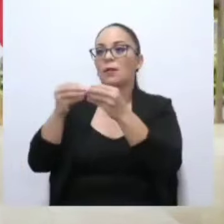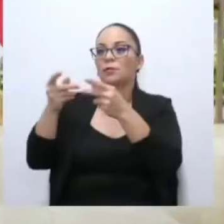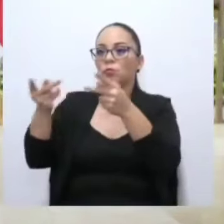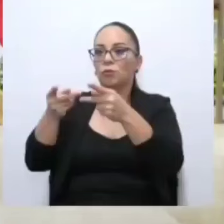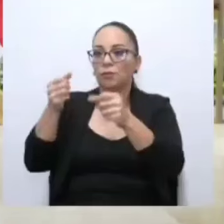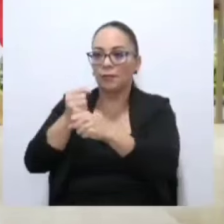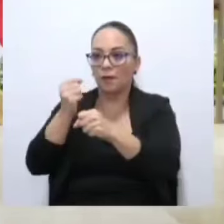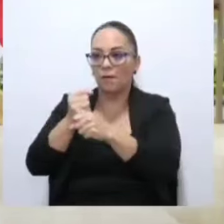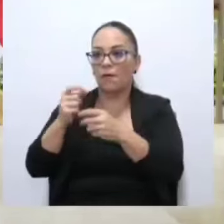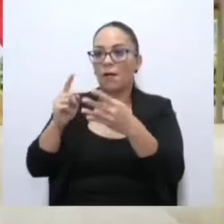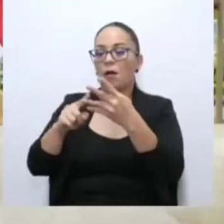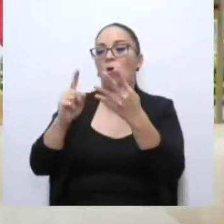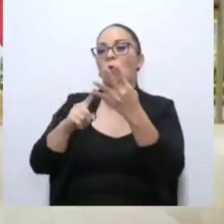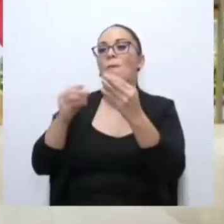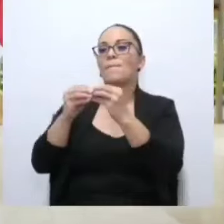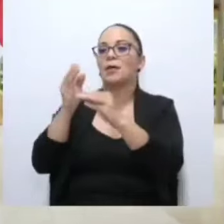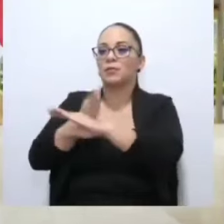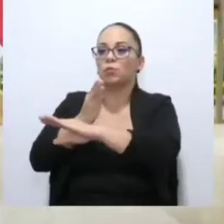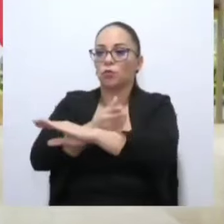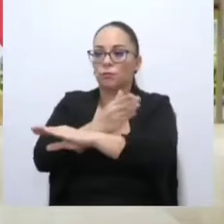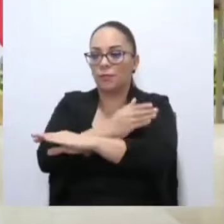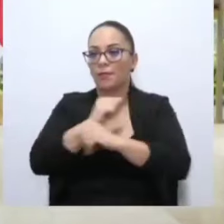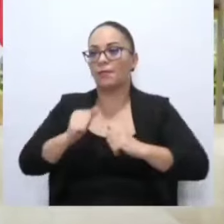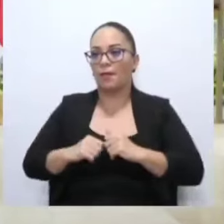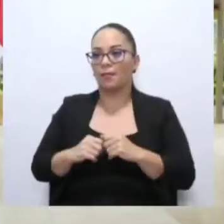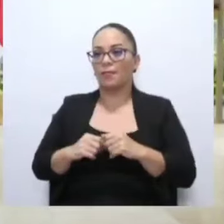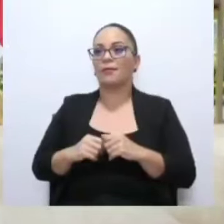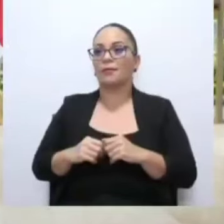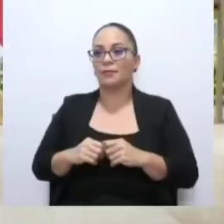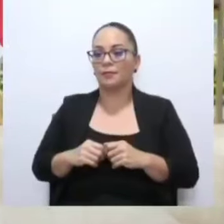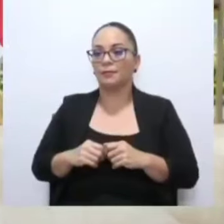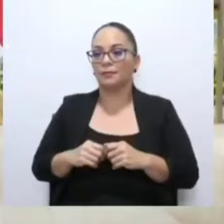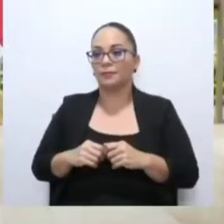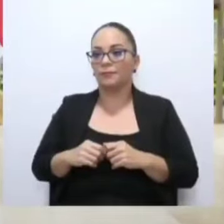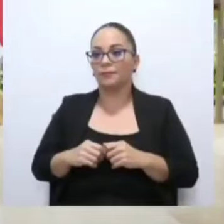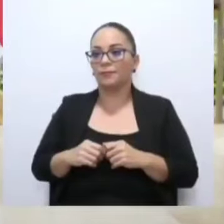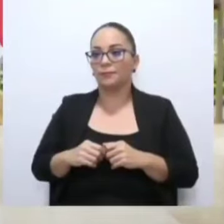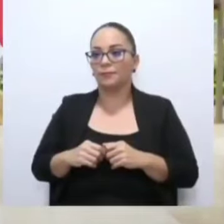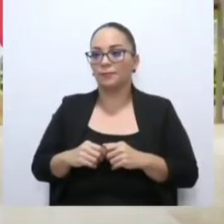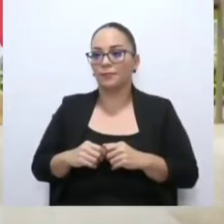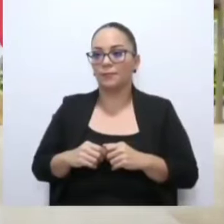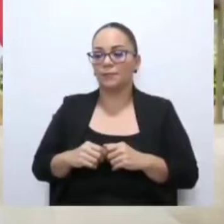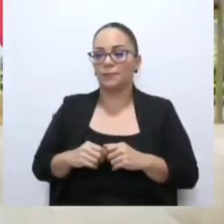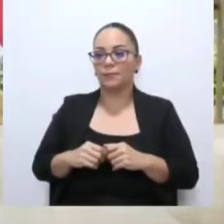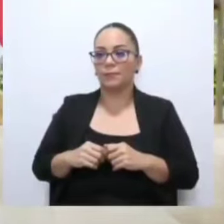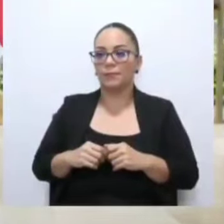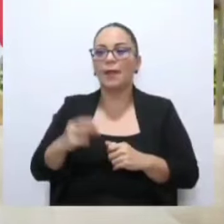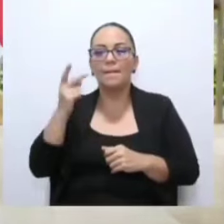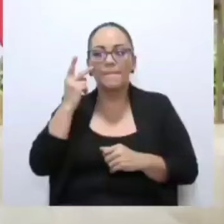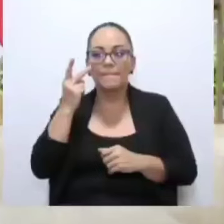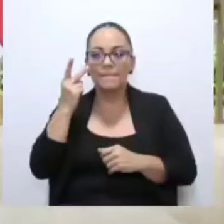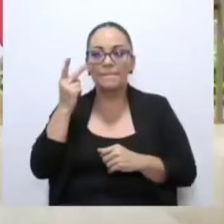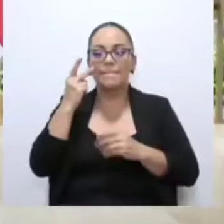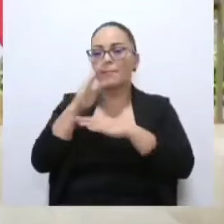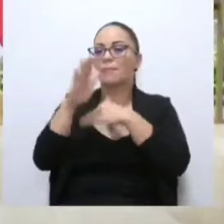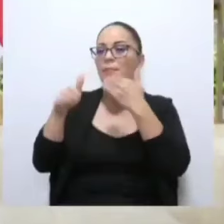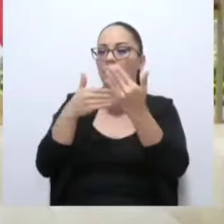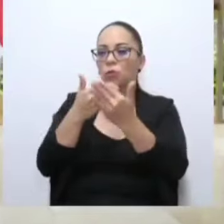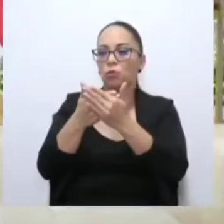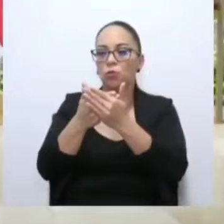más prosperidad, y se lo voy a decir así. Sí, vea, vea todo lo que tiene que ver